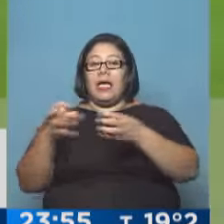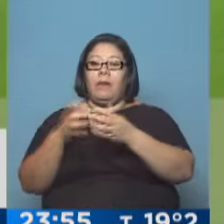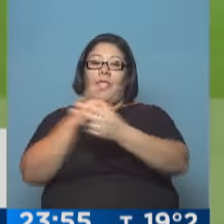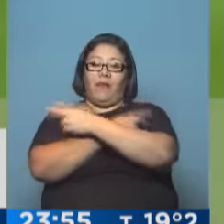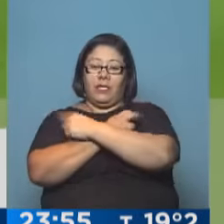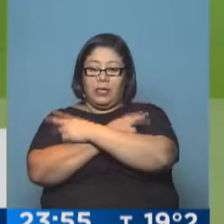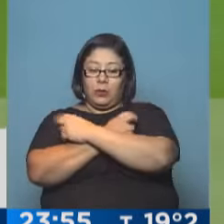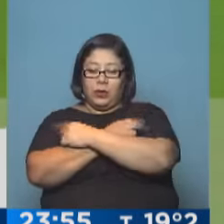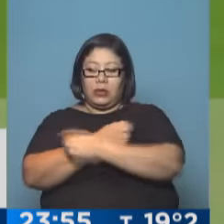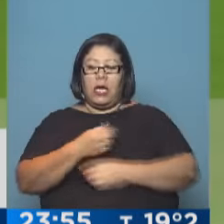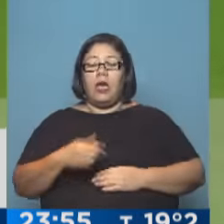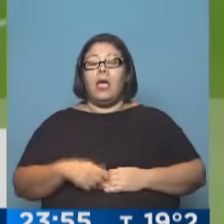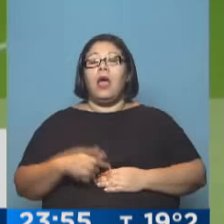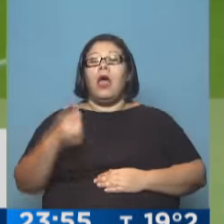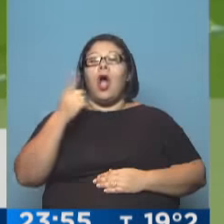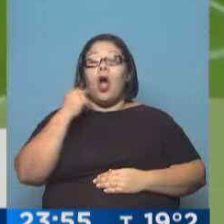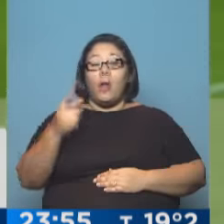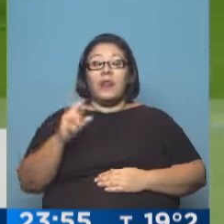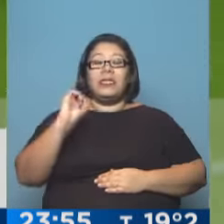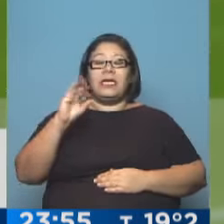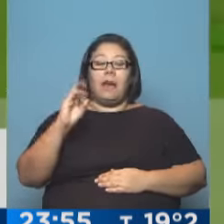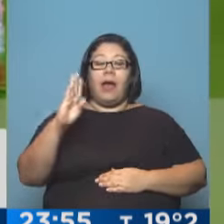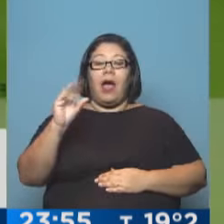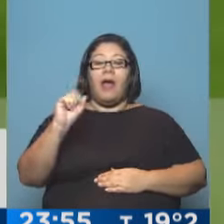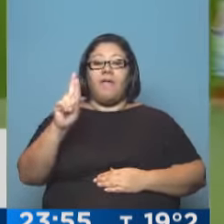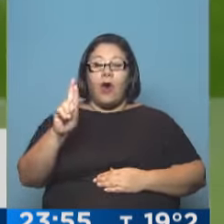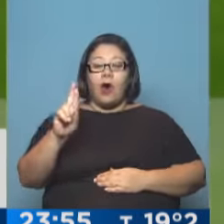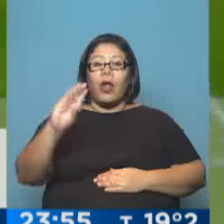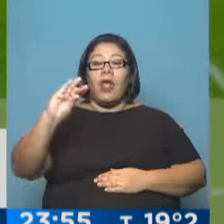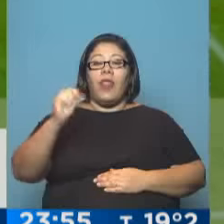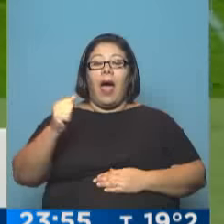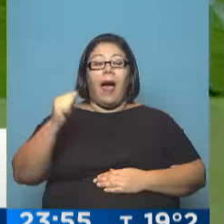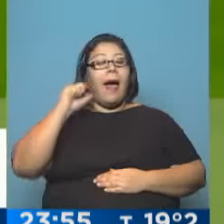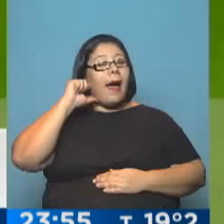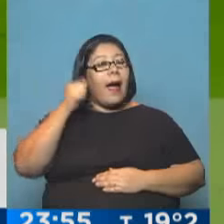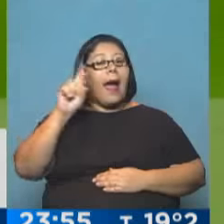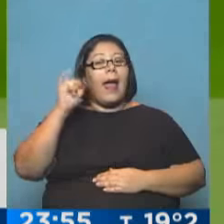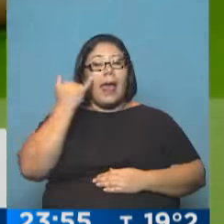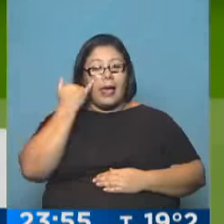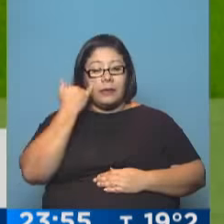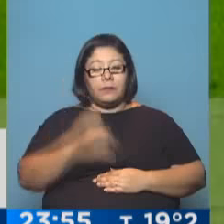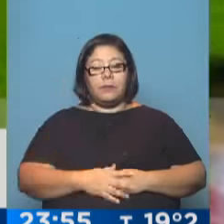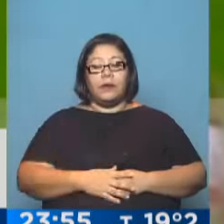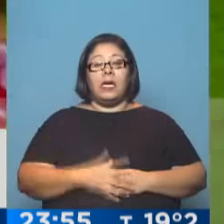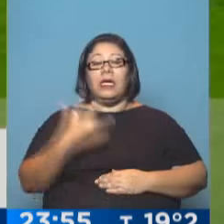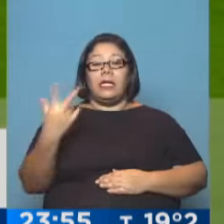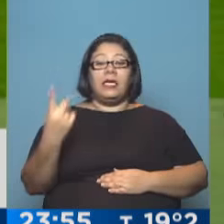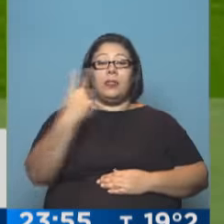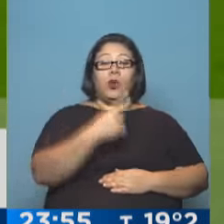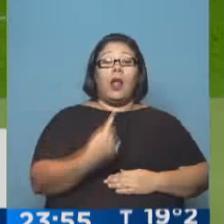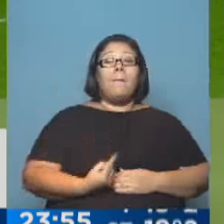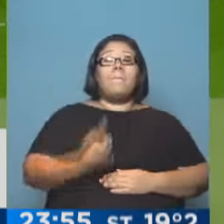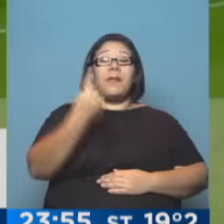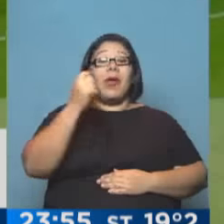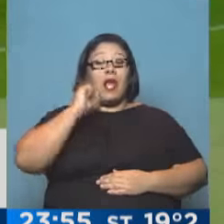chico, a Fabián Bordagaray, a Alex San Lorenzo y River, entre otros, que marcaba el 3-1 y fue el primero en su cuenta personal. Tiene 7